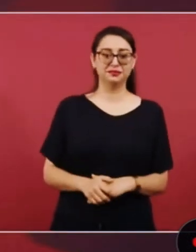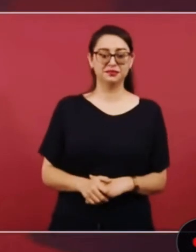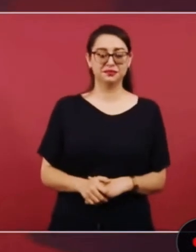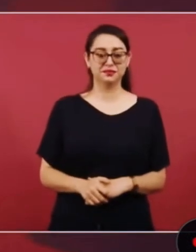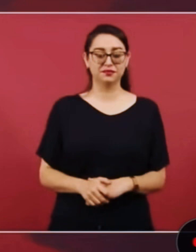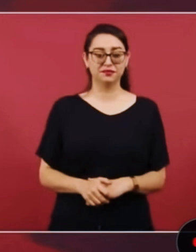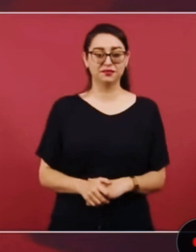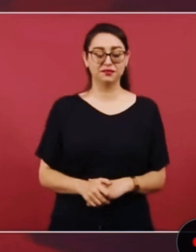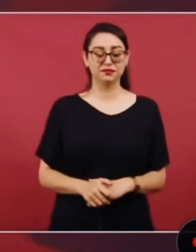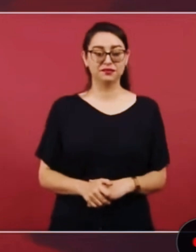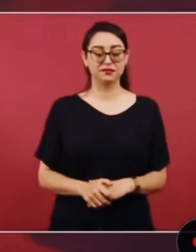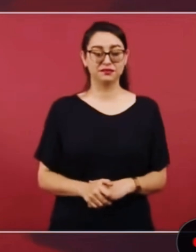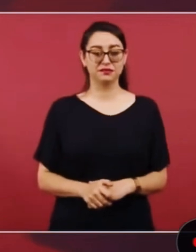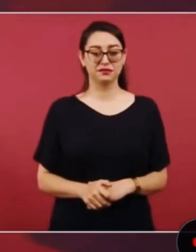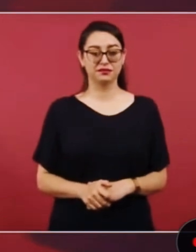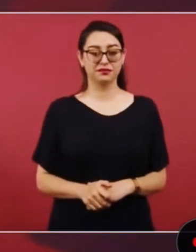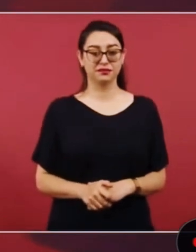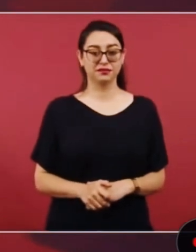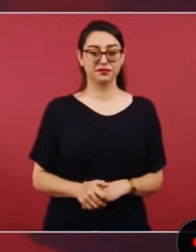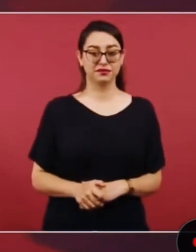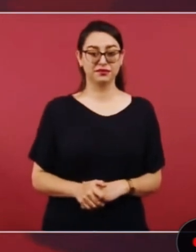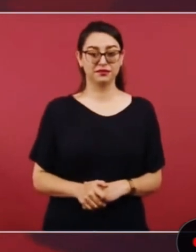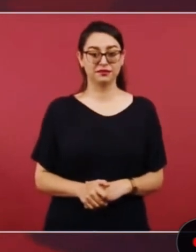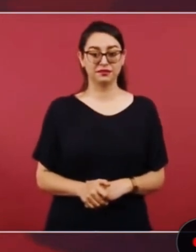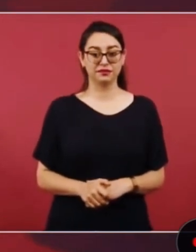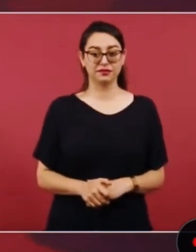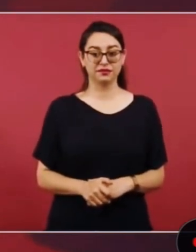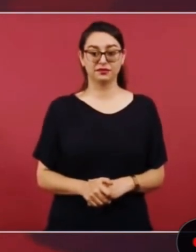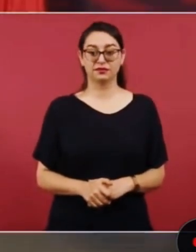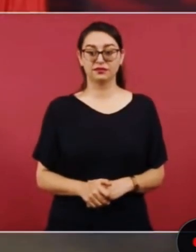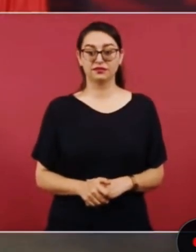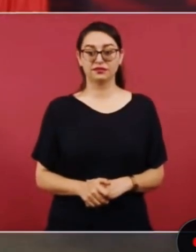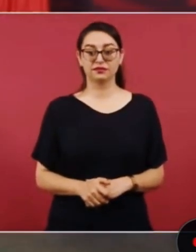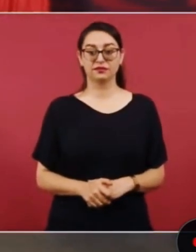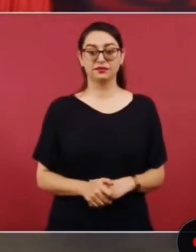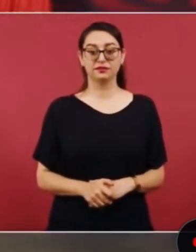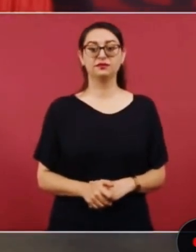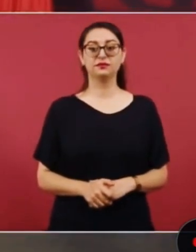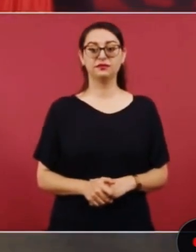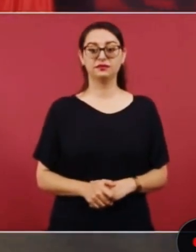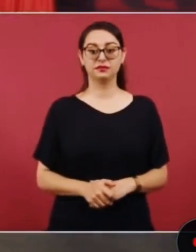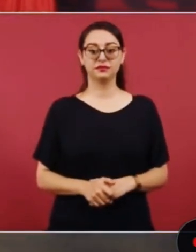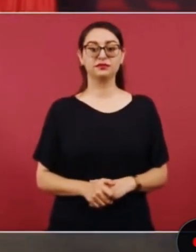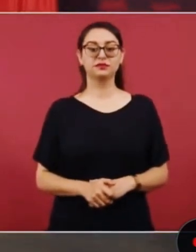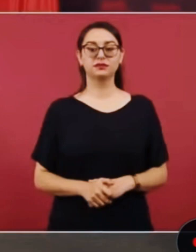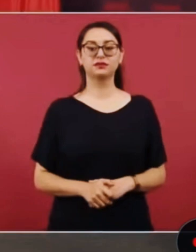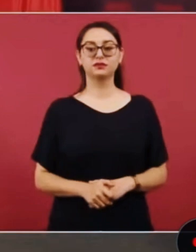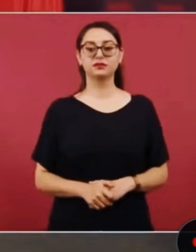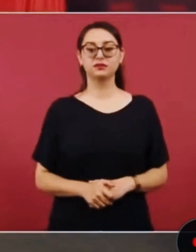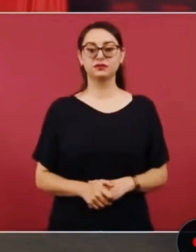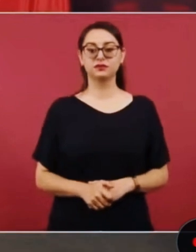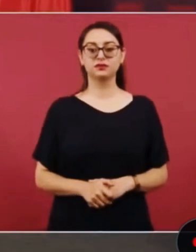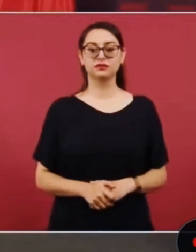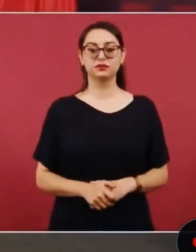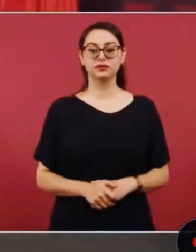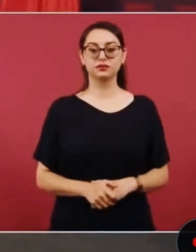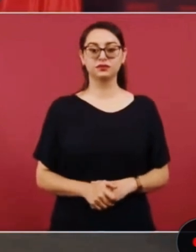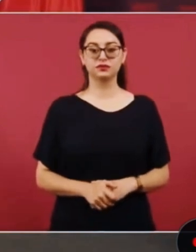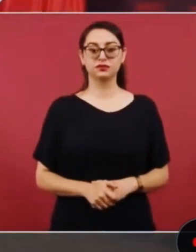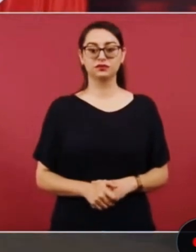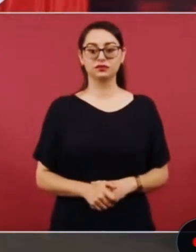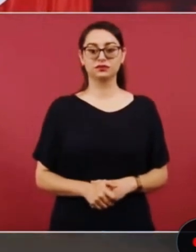qué bueno aunque no les guste que se le